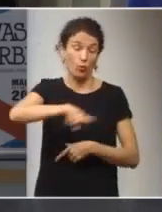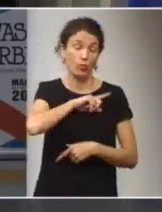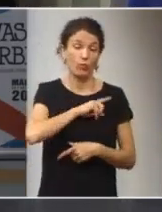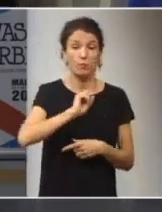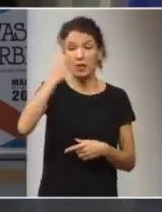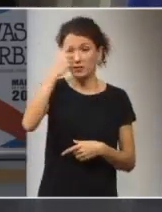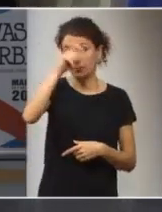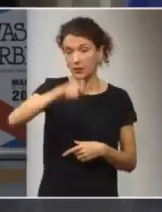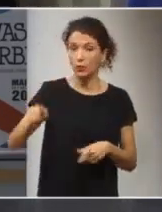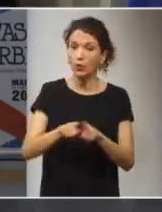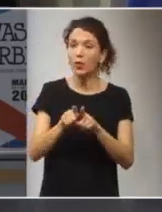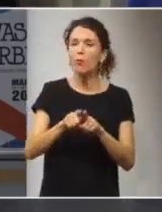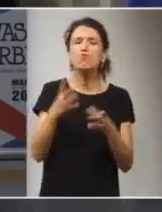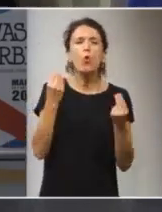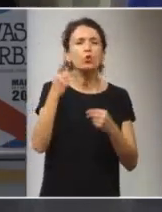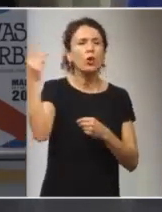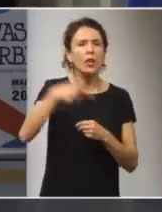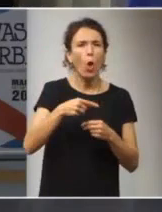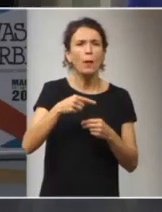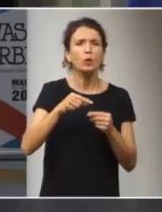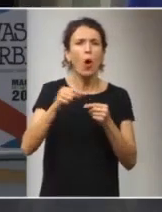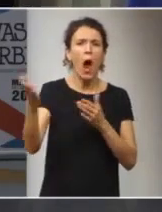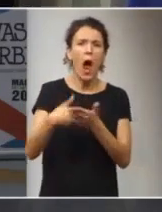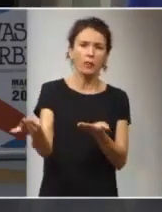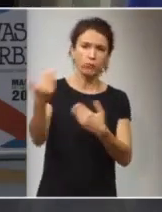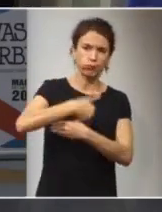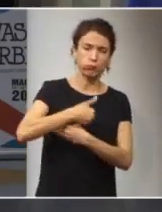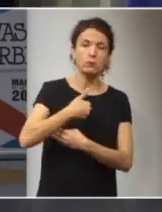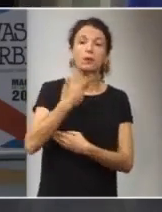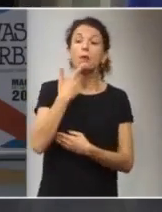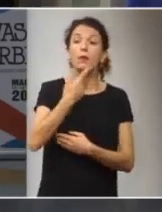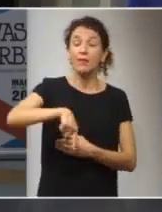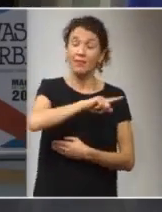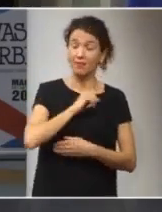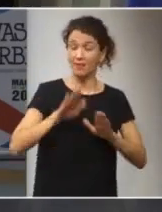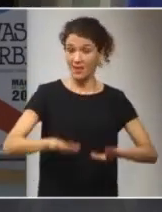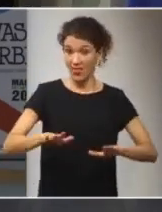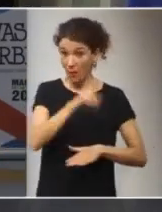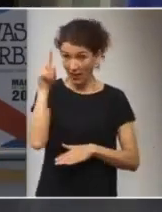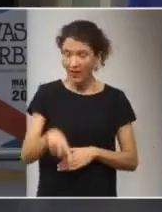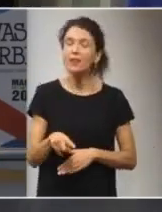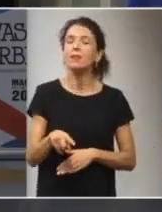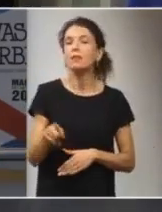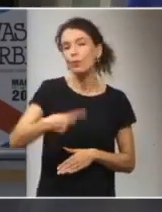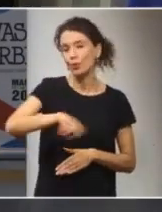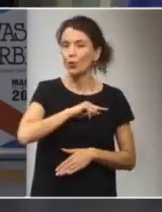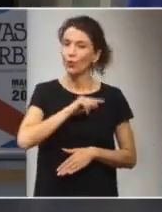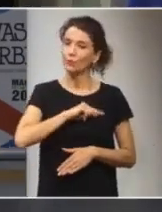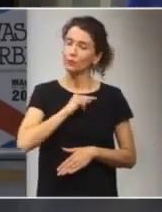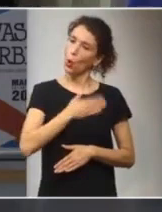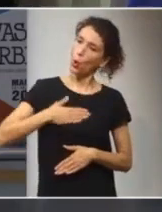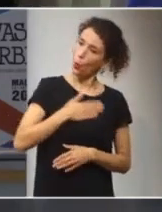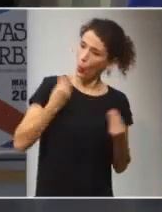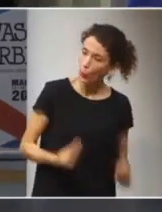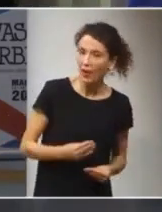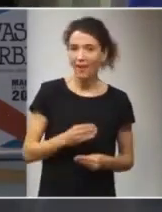todo a los que habéis hecho muchos kilómetros para estar aquí, y vuestra estancia entre nosotros aquí en Madrid sea cómoda,